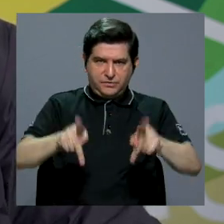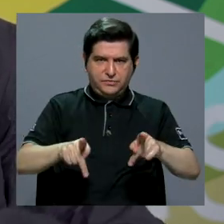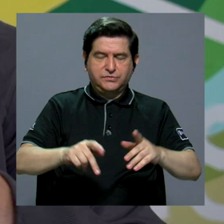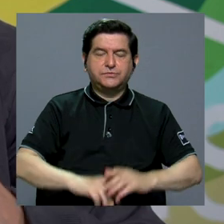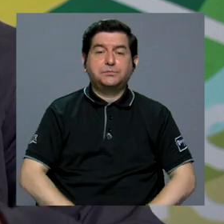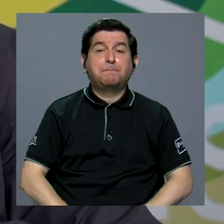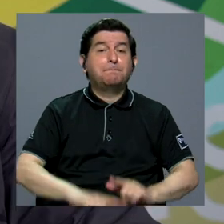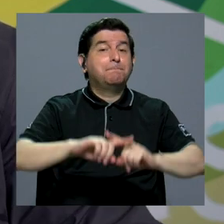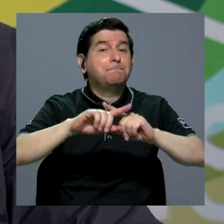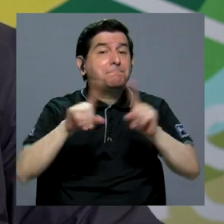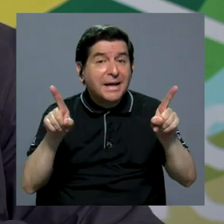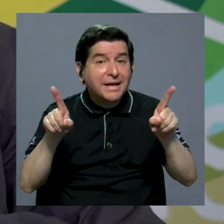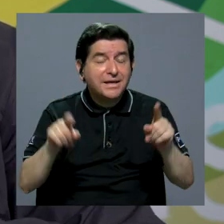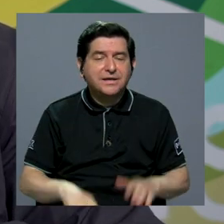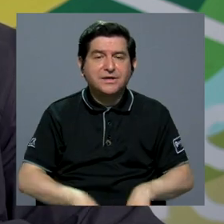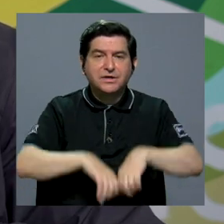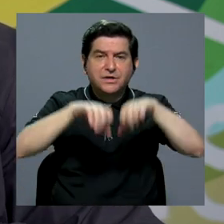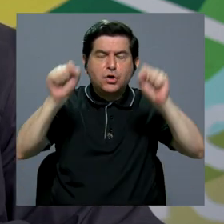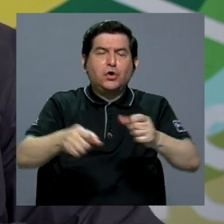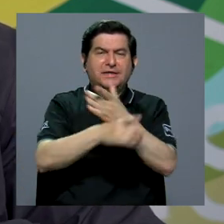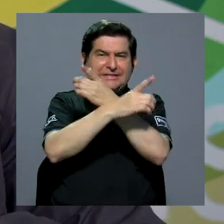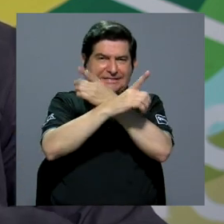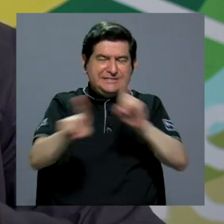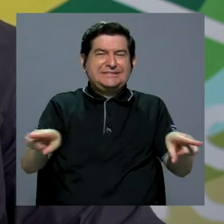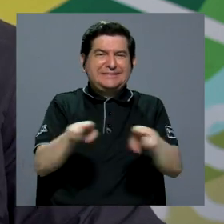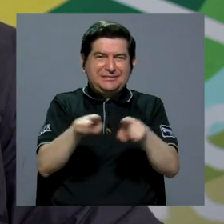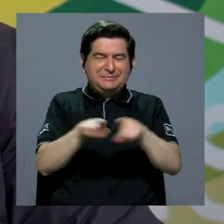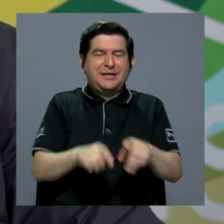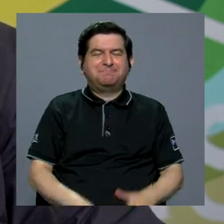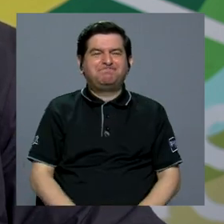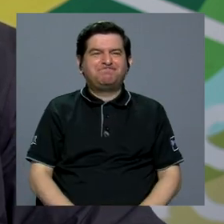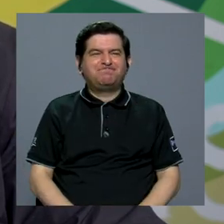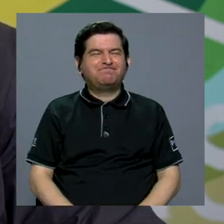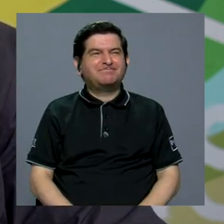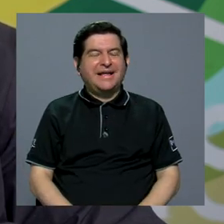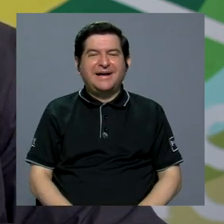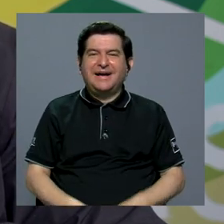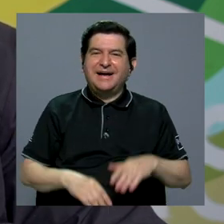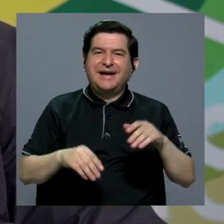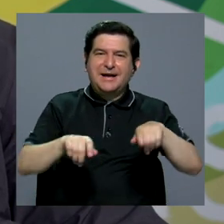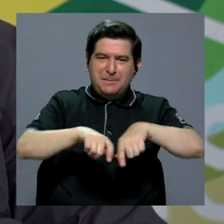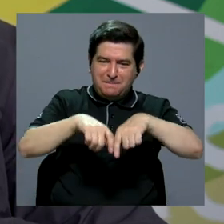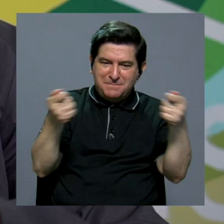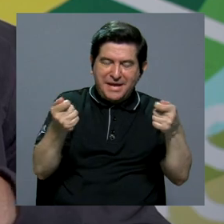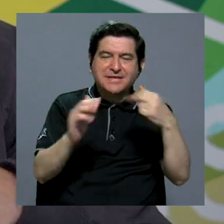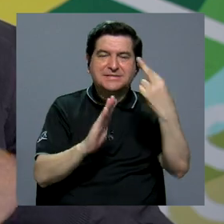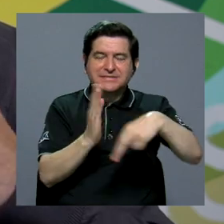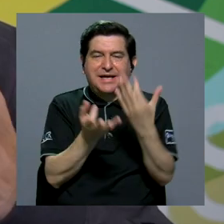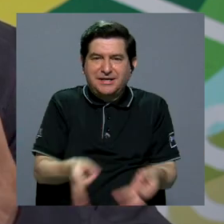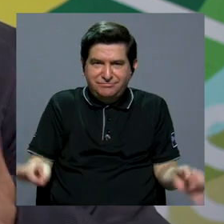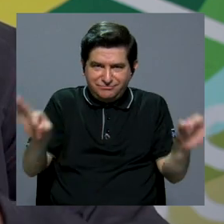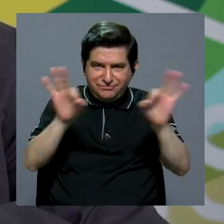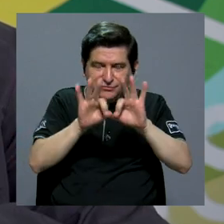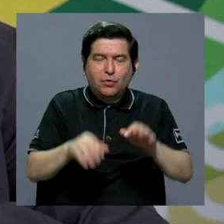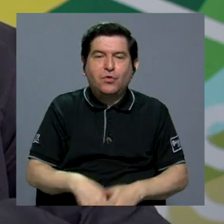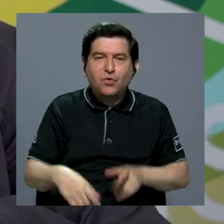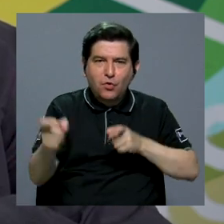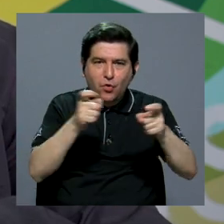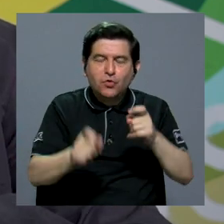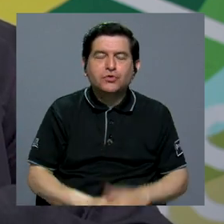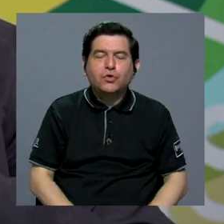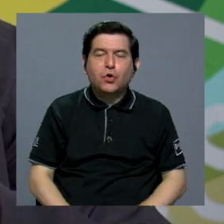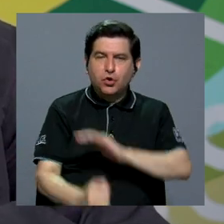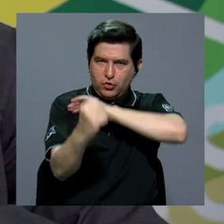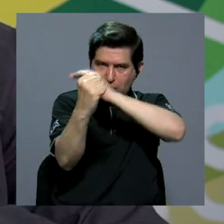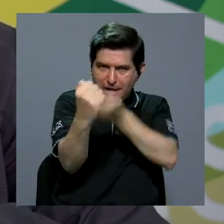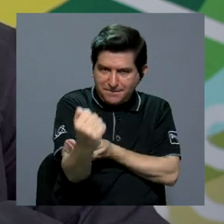No obstante, digamos, en los sistemas democráticos también la prensa juega un papel fundamental precisamente para el control del poder,